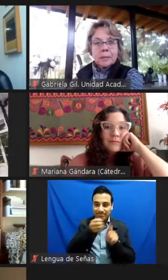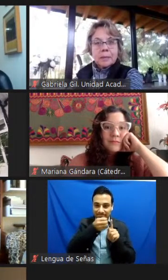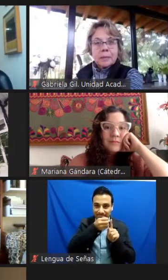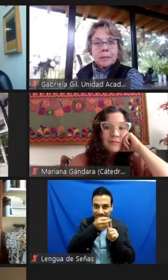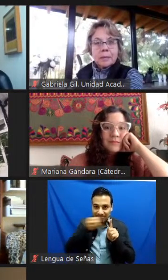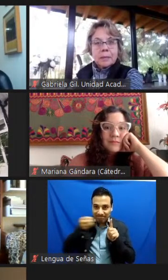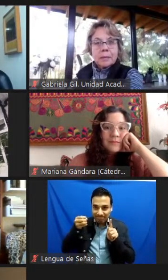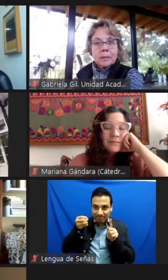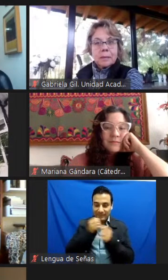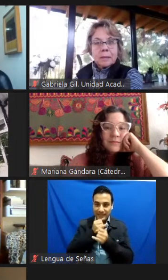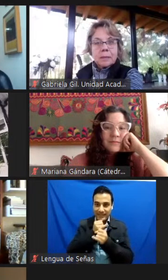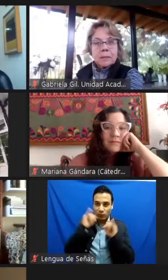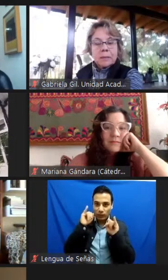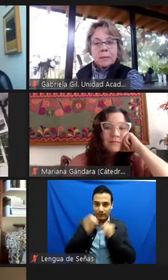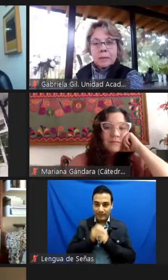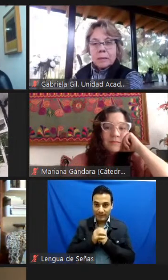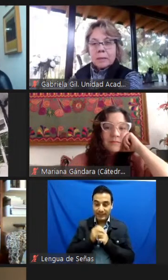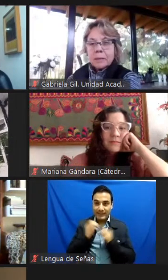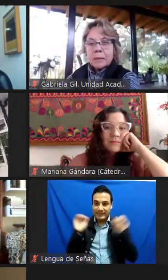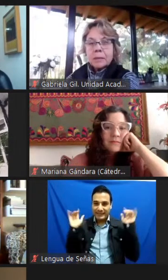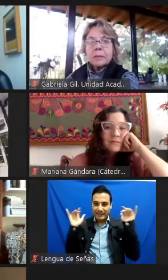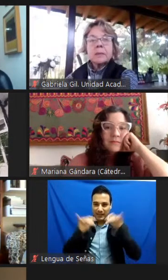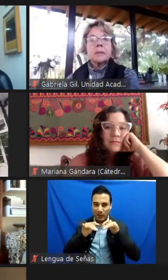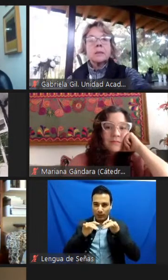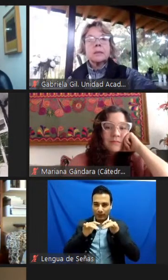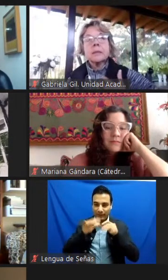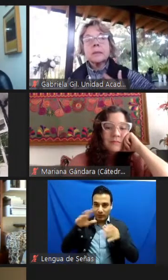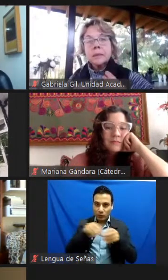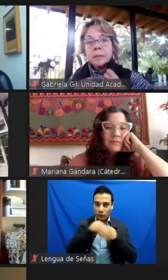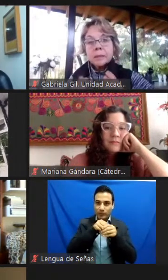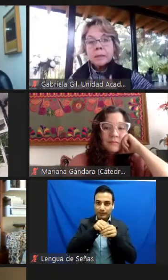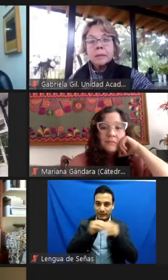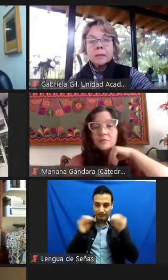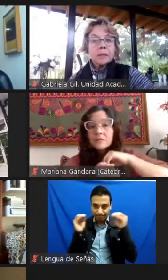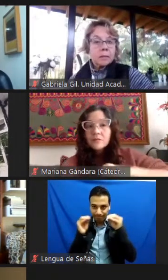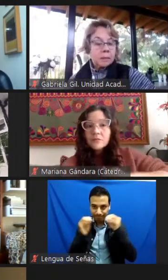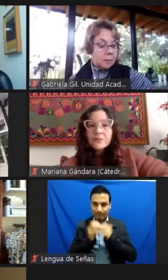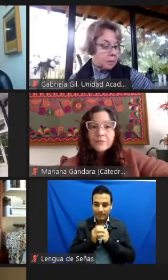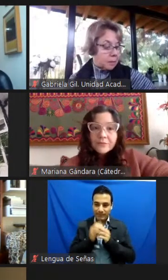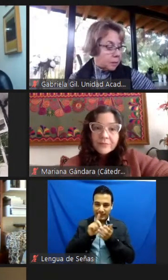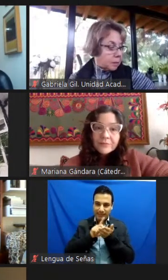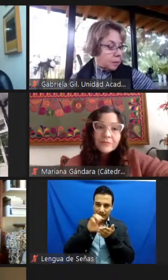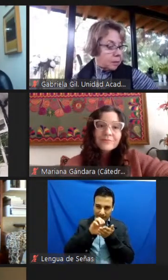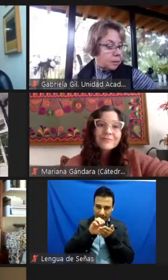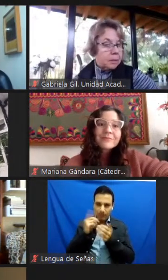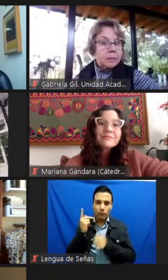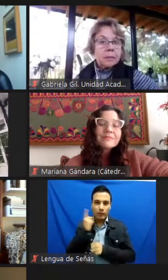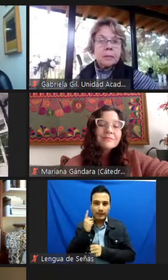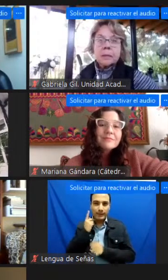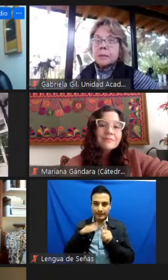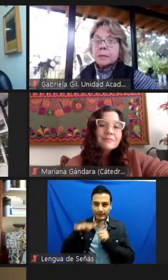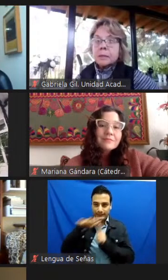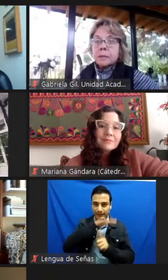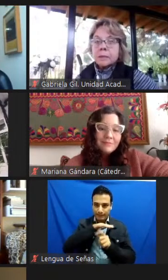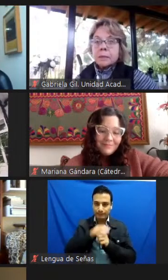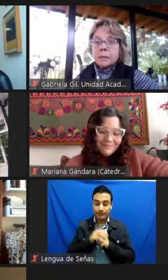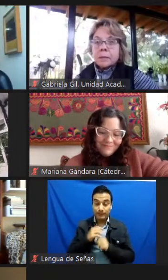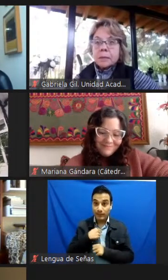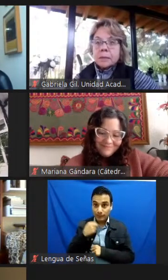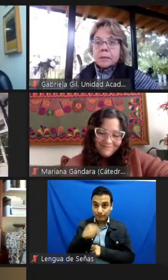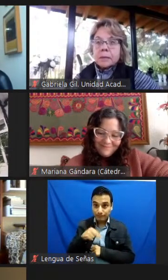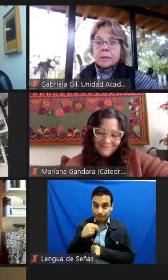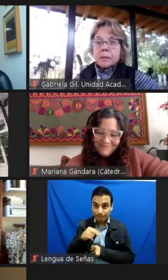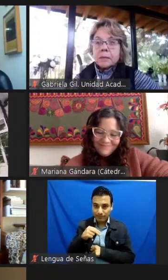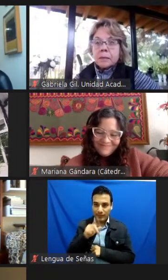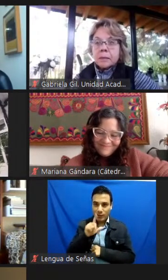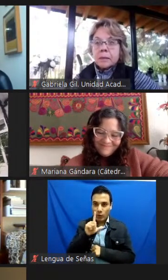del seminario de la inclusión a la interpelación, escena, discapacidad y política. Mi nombre es Lorena Martínez